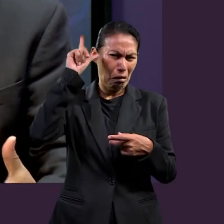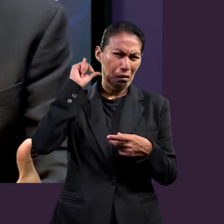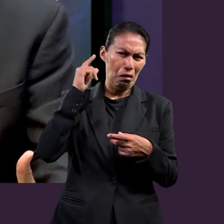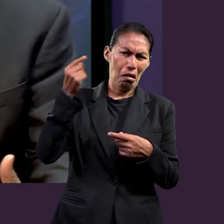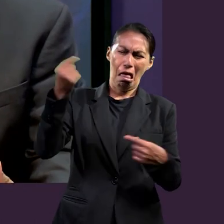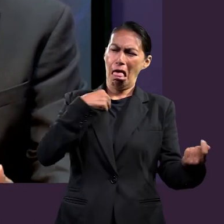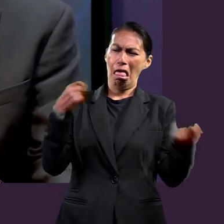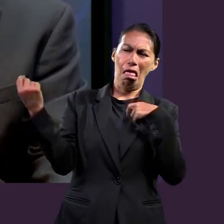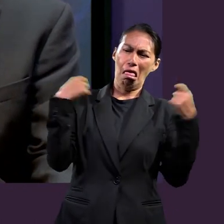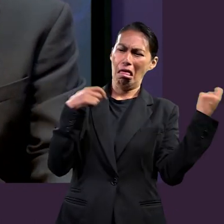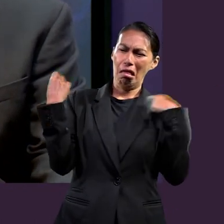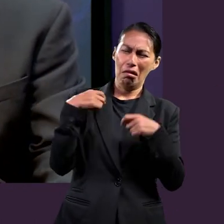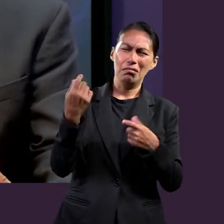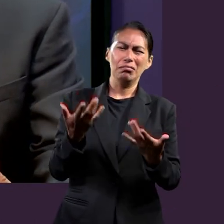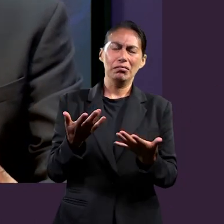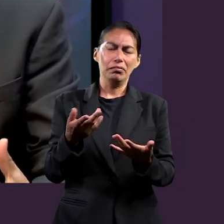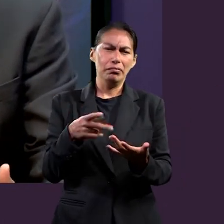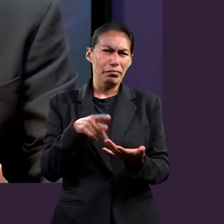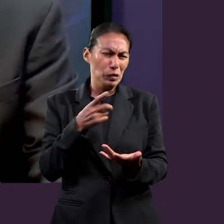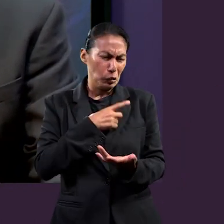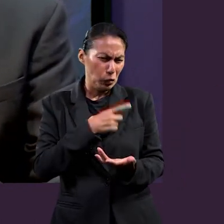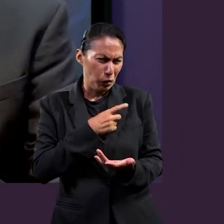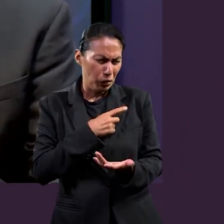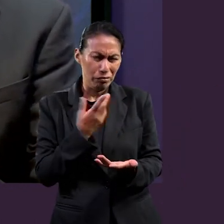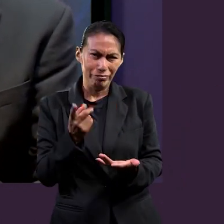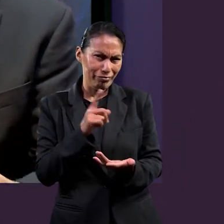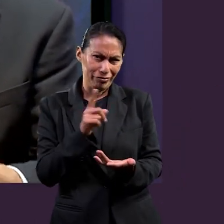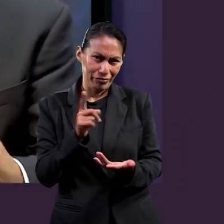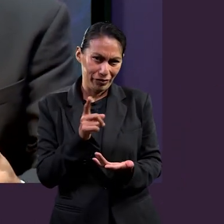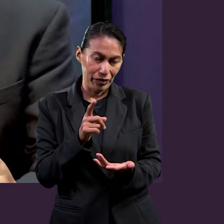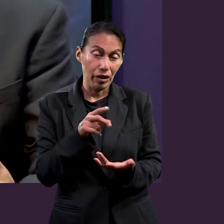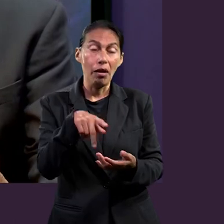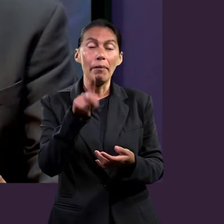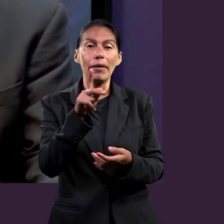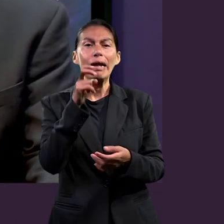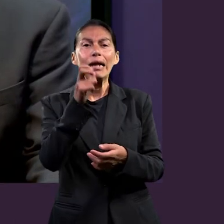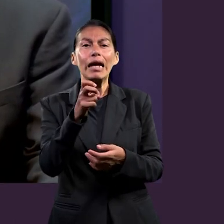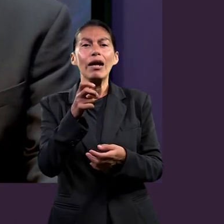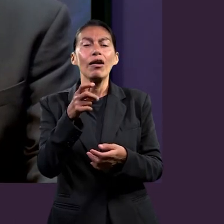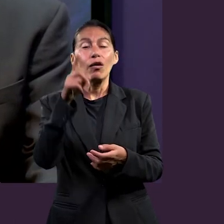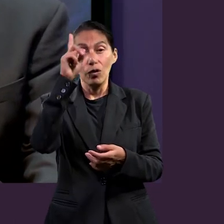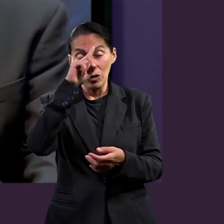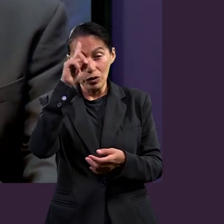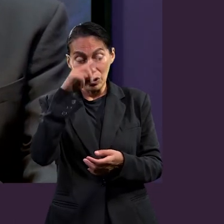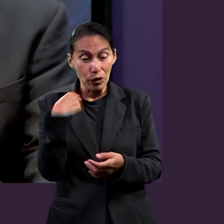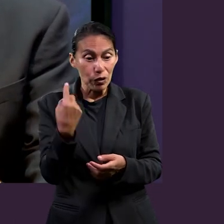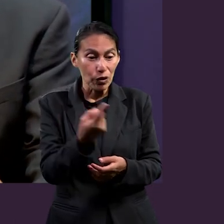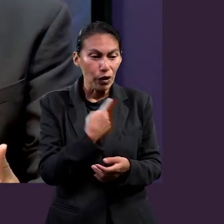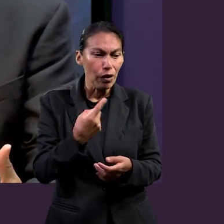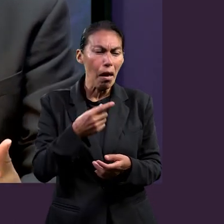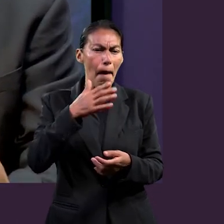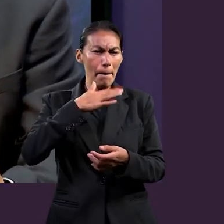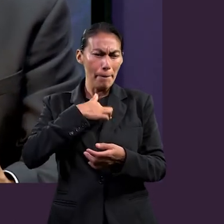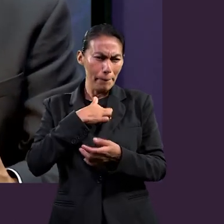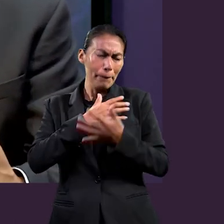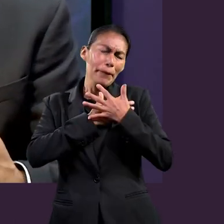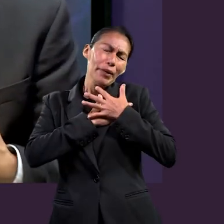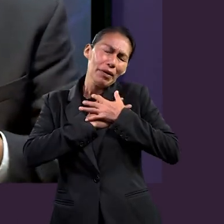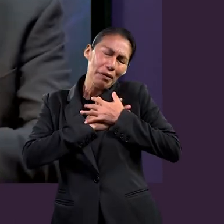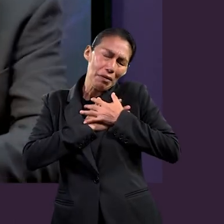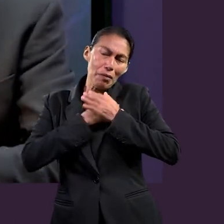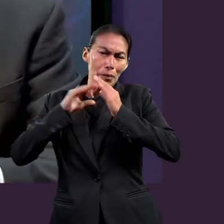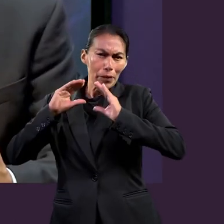dañarte, para autodestruirte. Entonces, en ese consejo de amar a las esposas tal, porque es